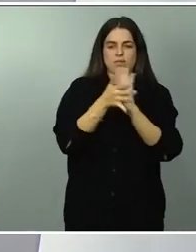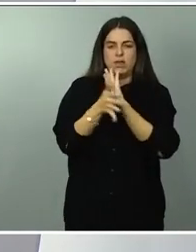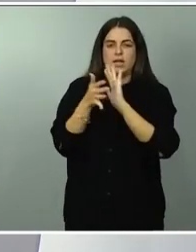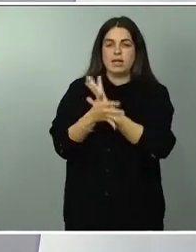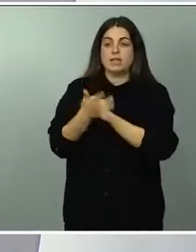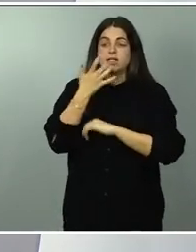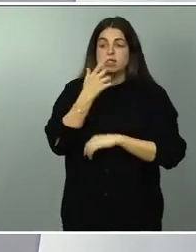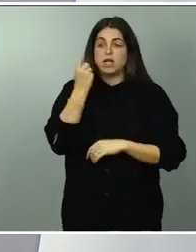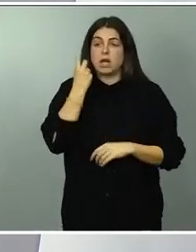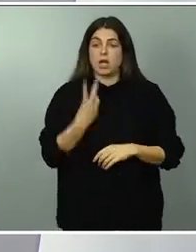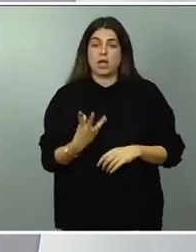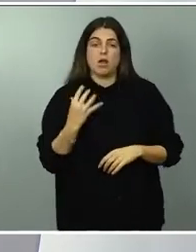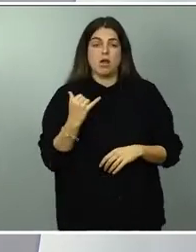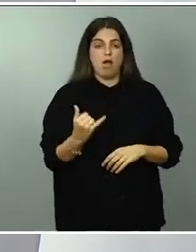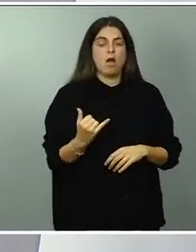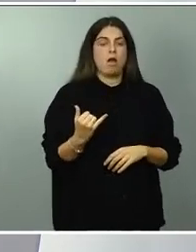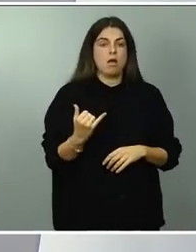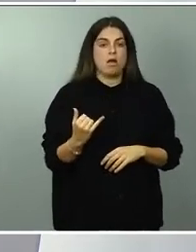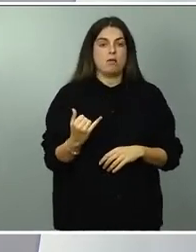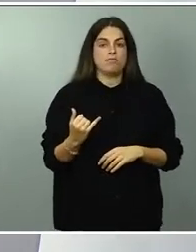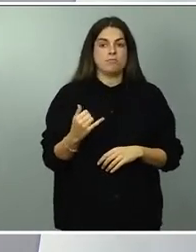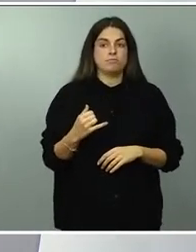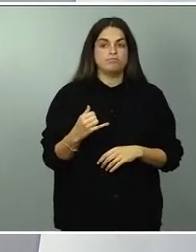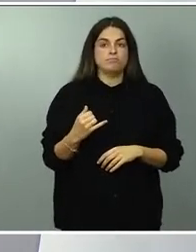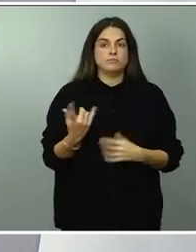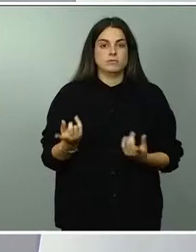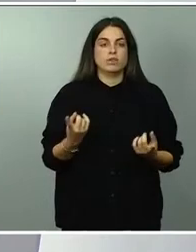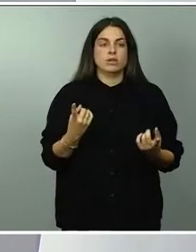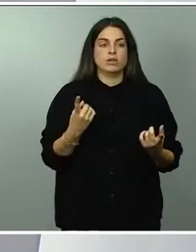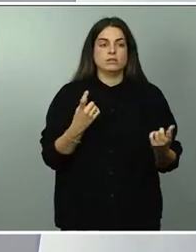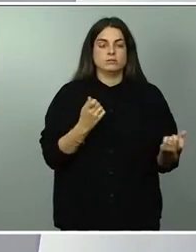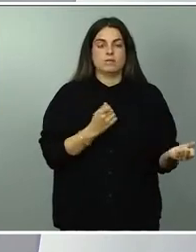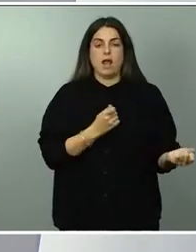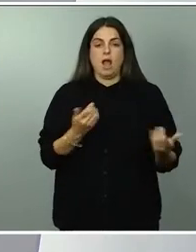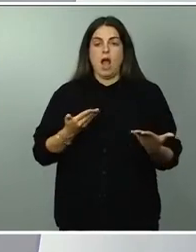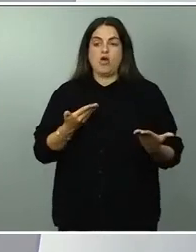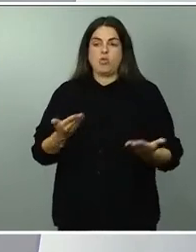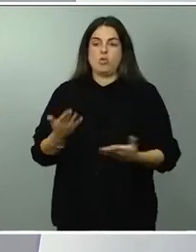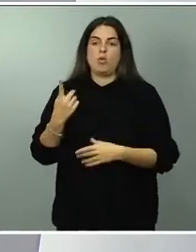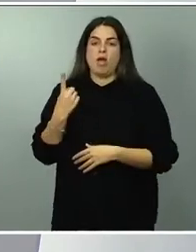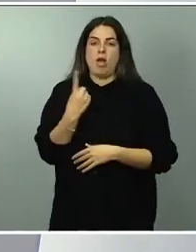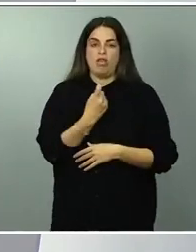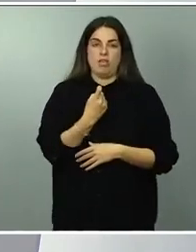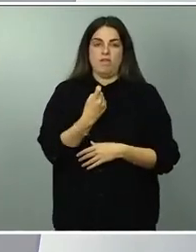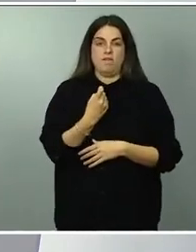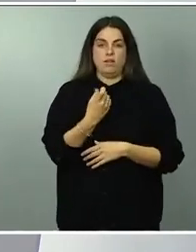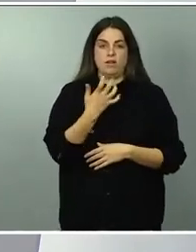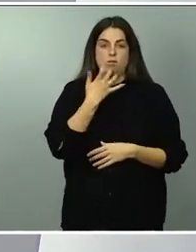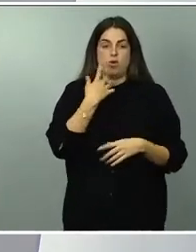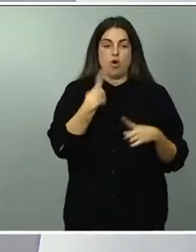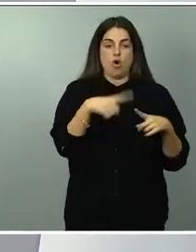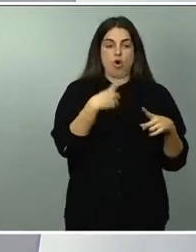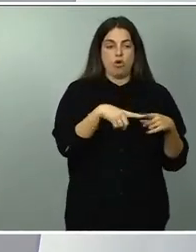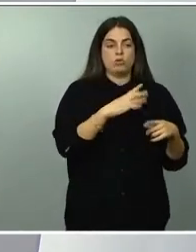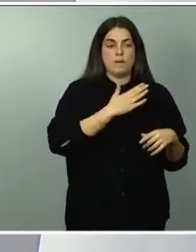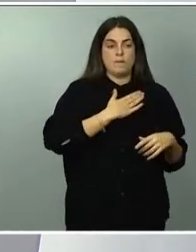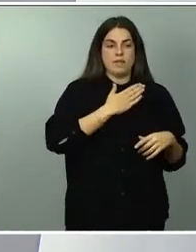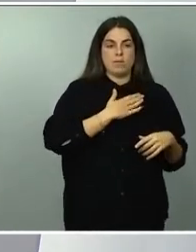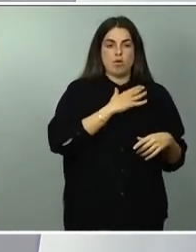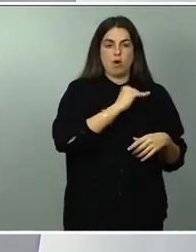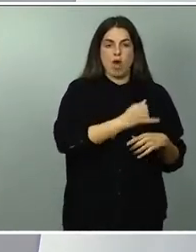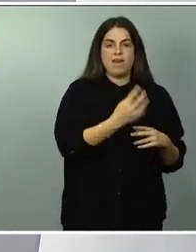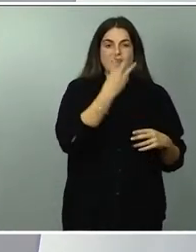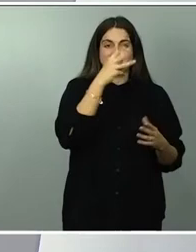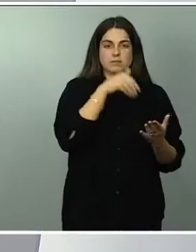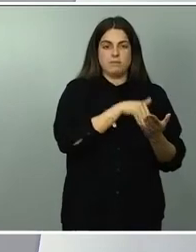que como ustedes saben está grabando a personas que tienen un patrimonio superior a los 3 millones de euros ni más ni